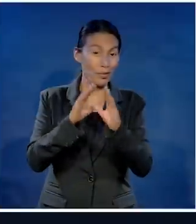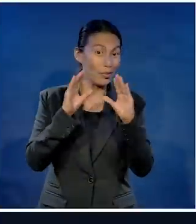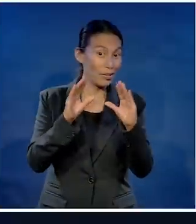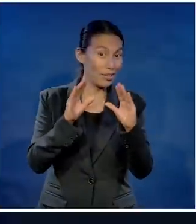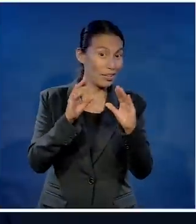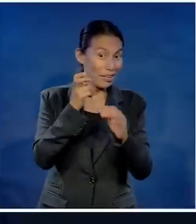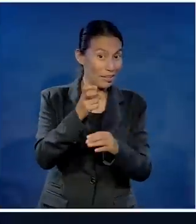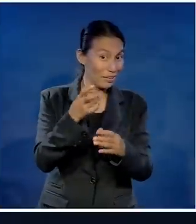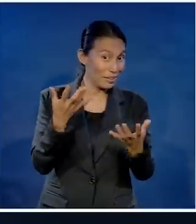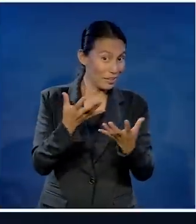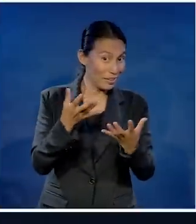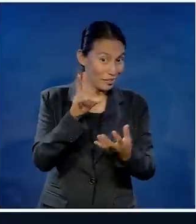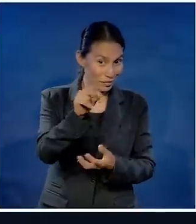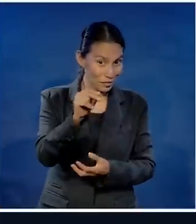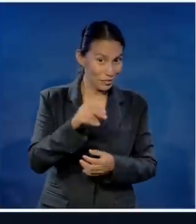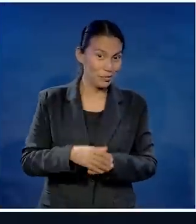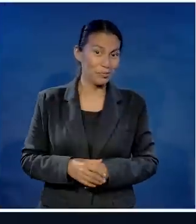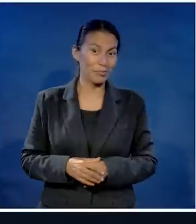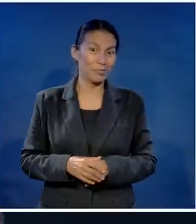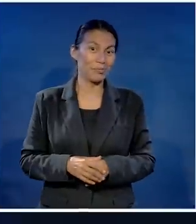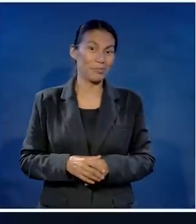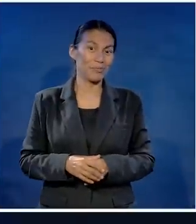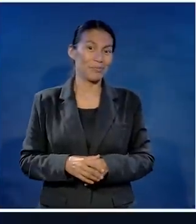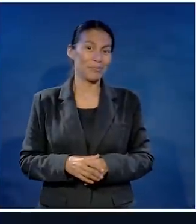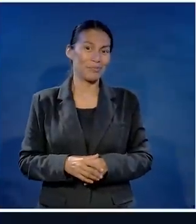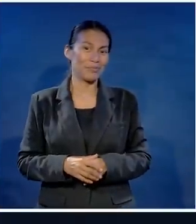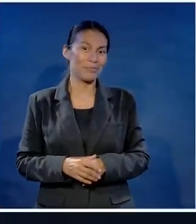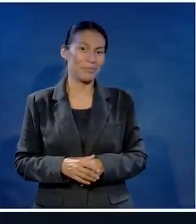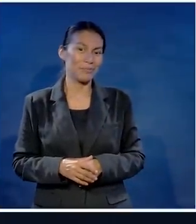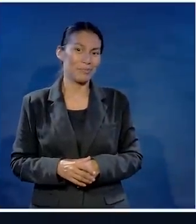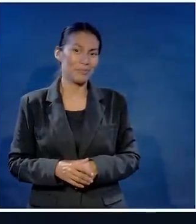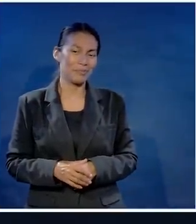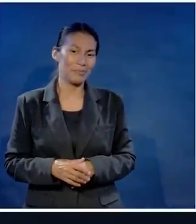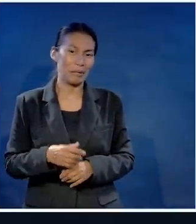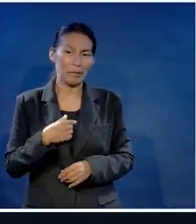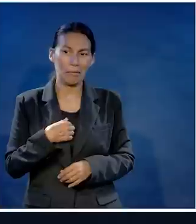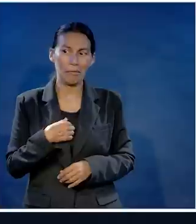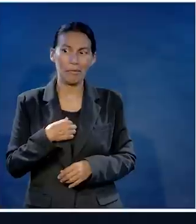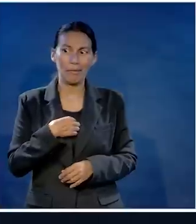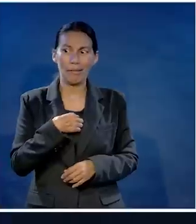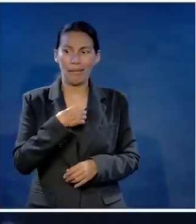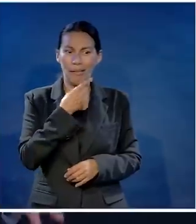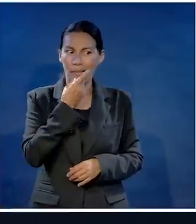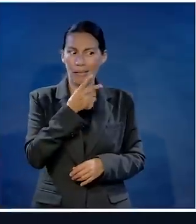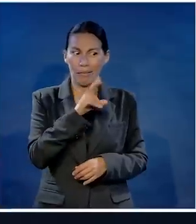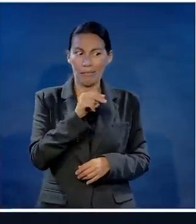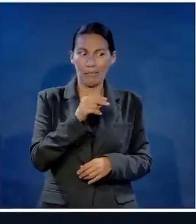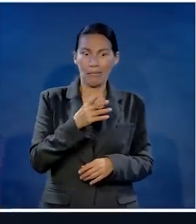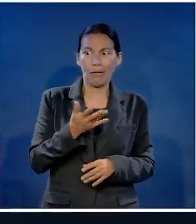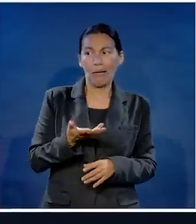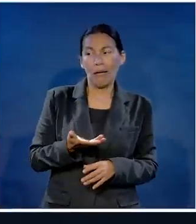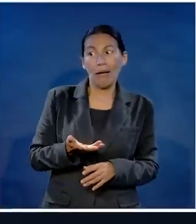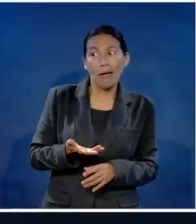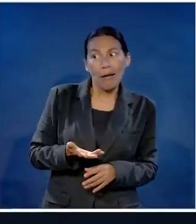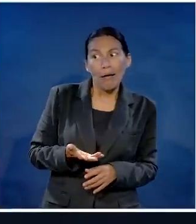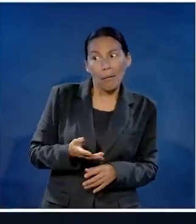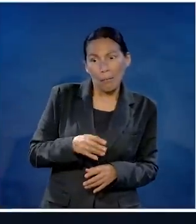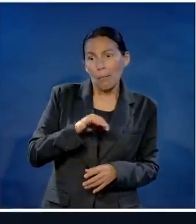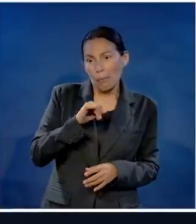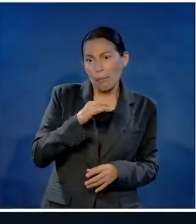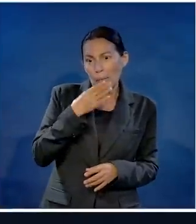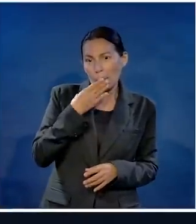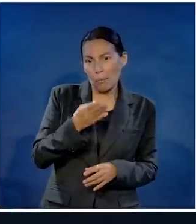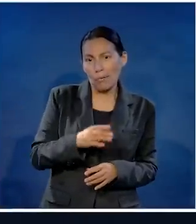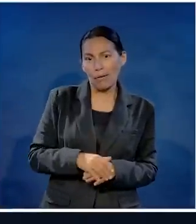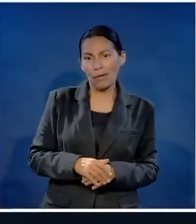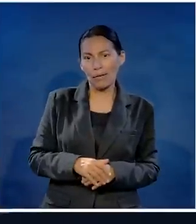te paso muchachos nunca hagan eso usted no sabe de dónde está pidiendo prestado el muchacho pero ya no podía echarme para atrás le dije